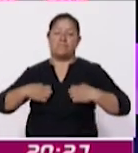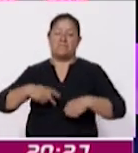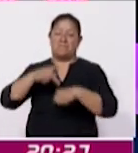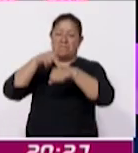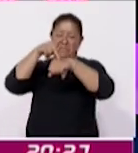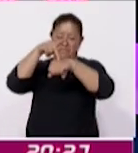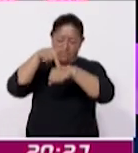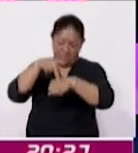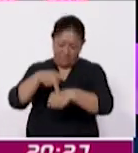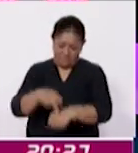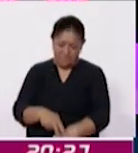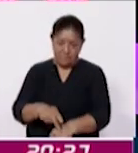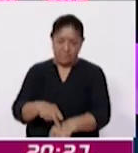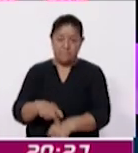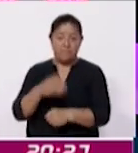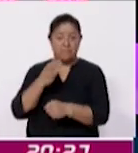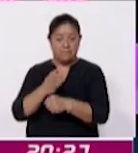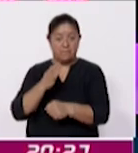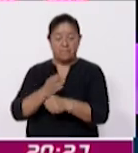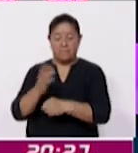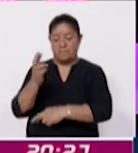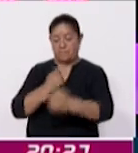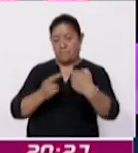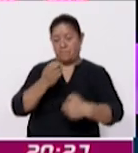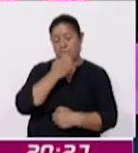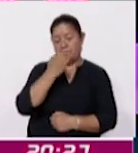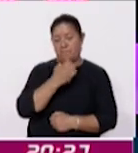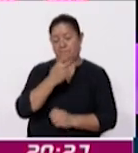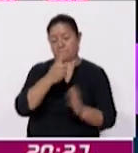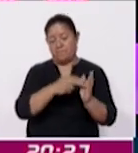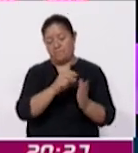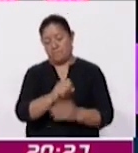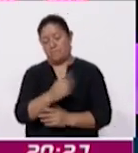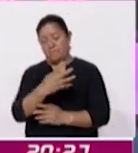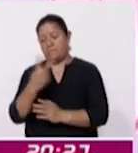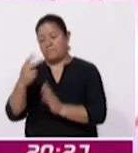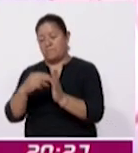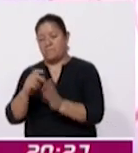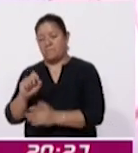excesivos en este regreso a clases 2024-2025.